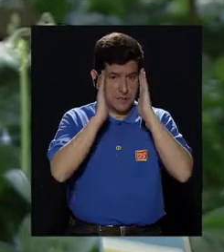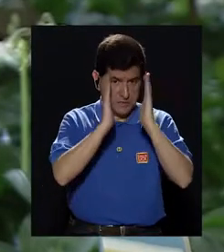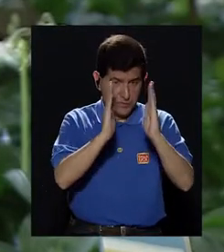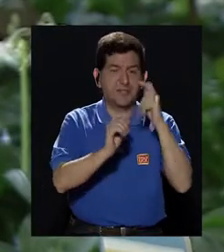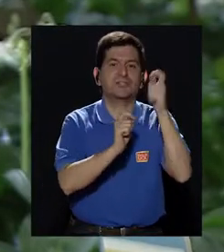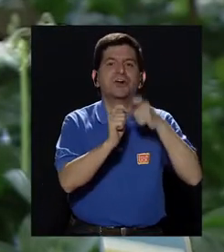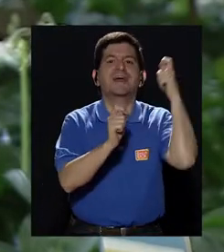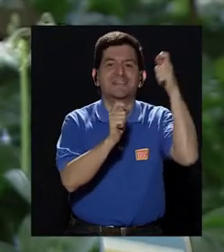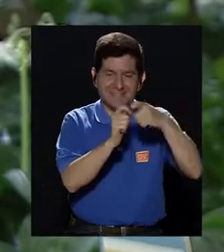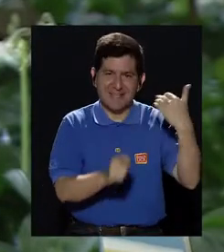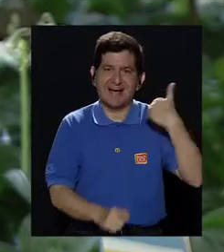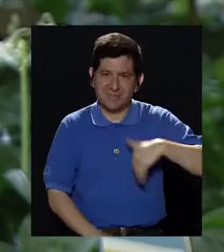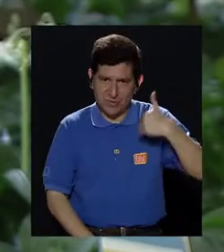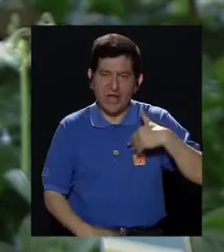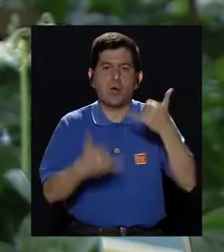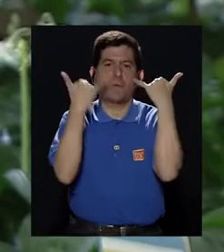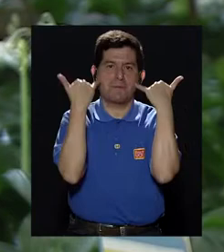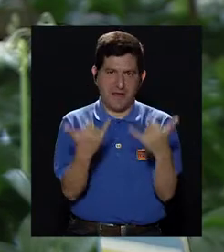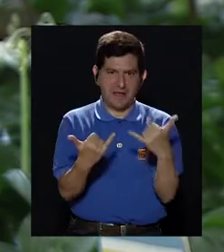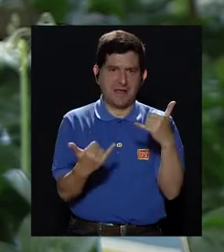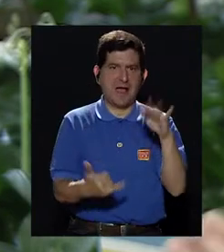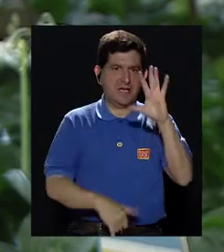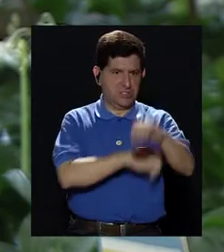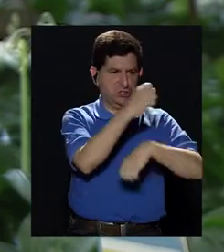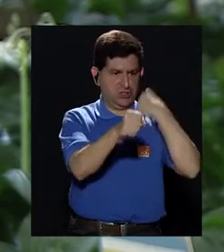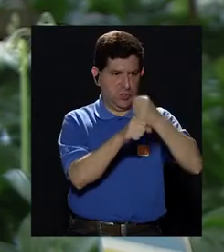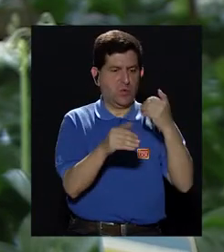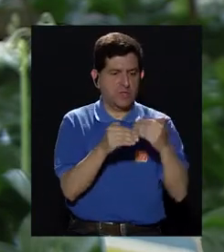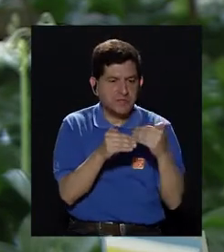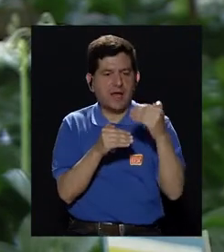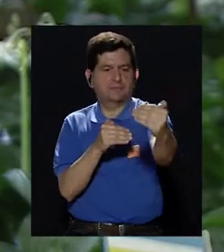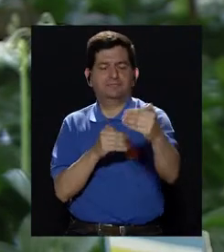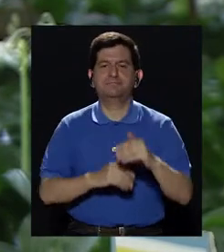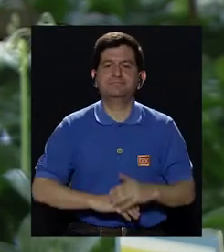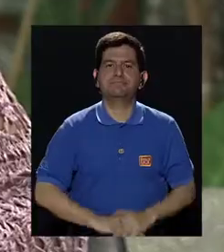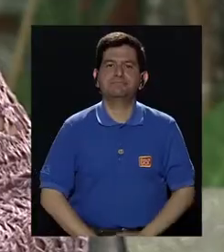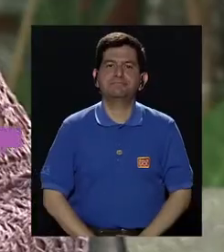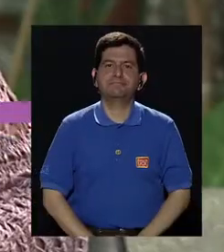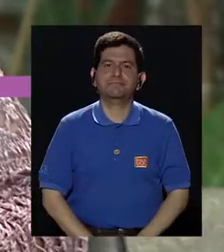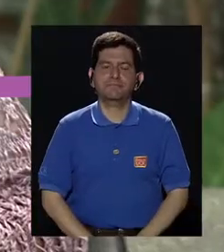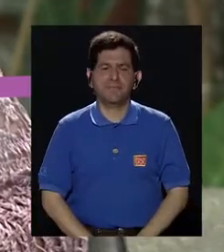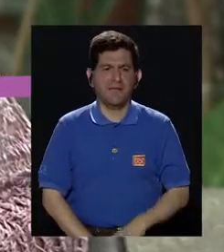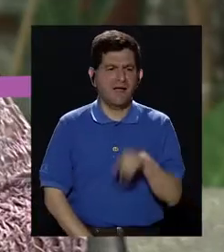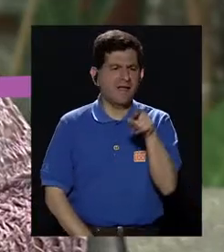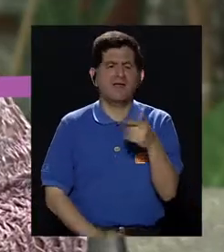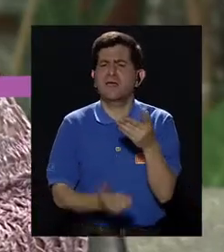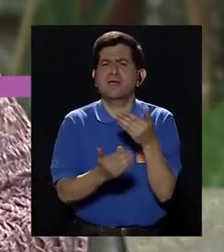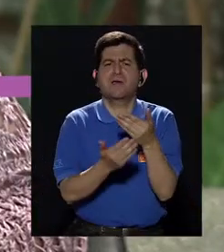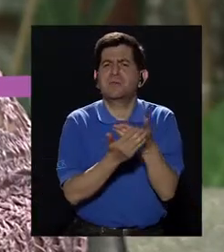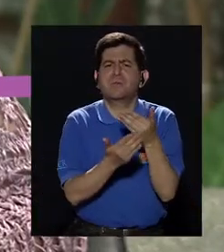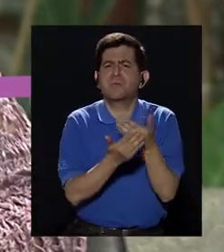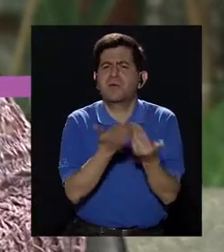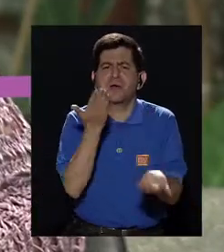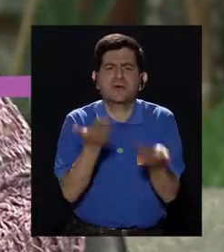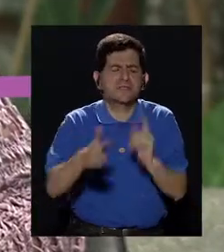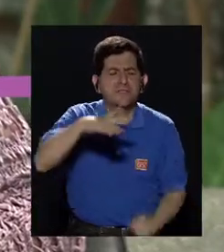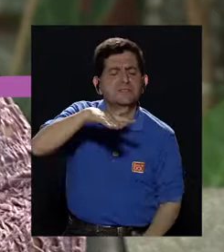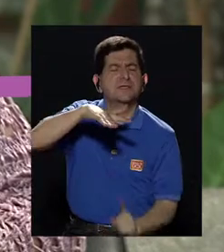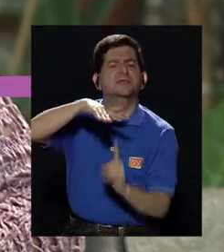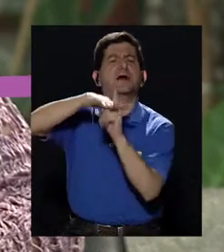atención va a ser precisamente en el hombre cuando llega a los 50 años y de ahí en adelante. ¿Cuáles serían esas señales, don Gonzalo,